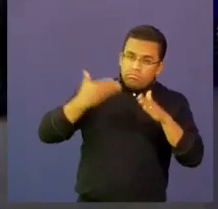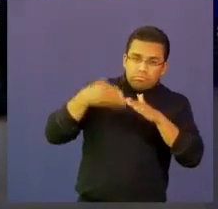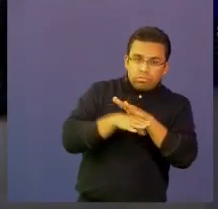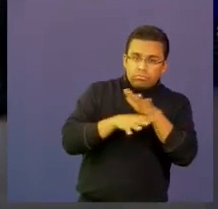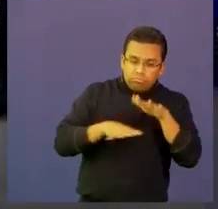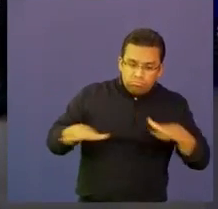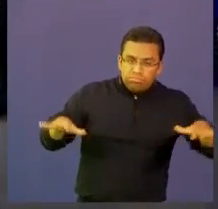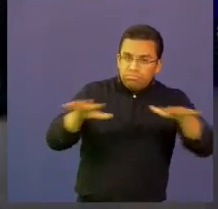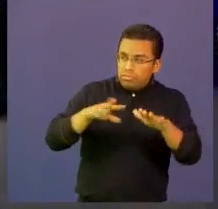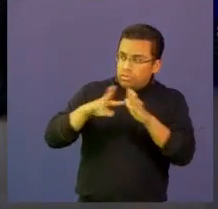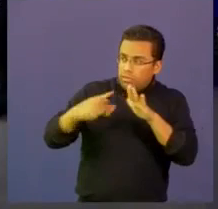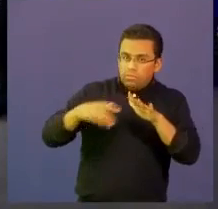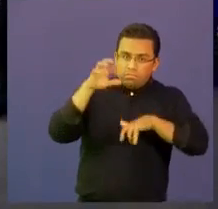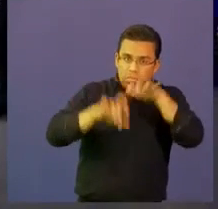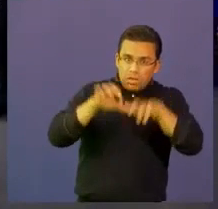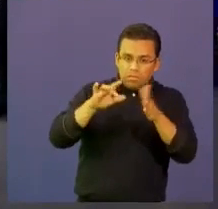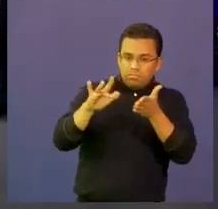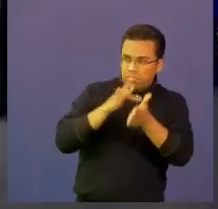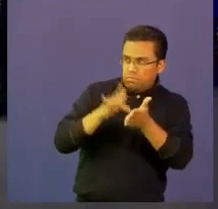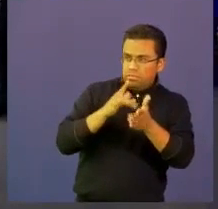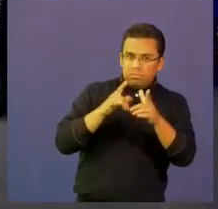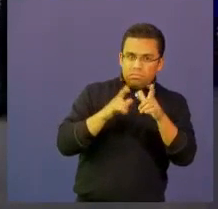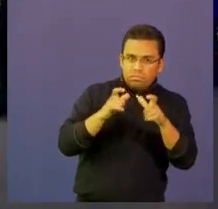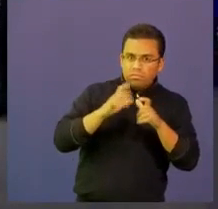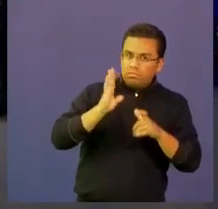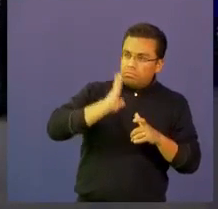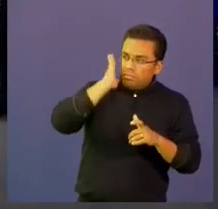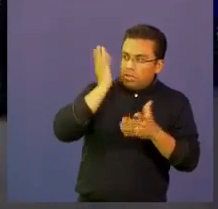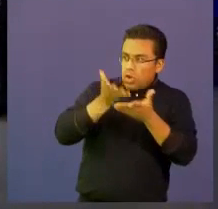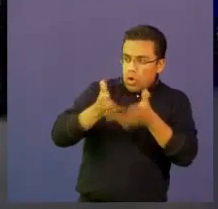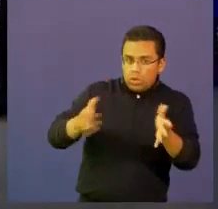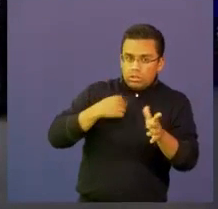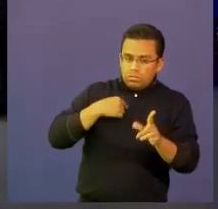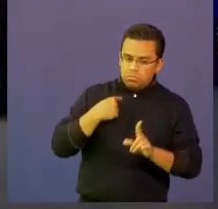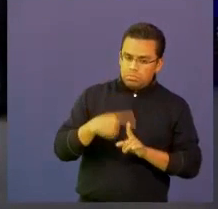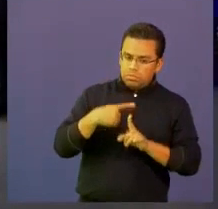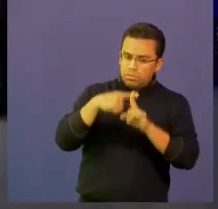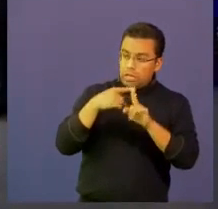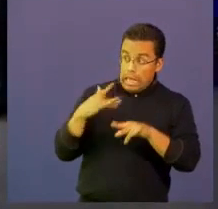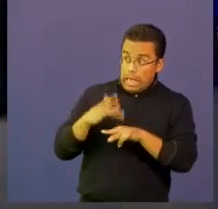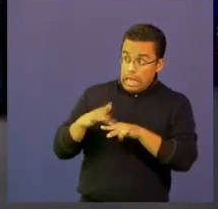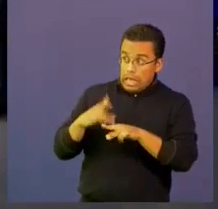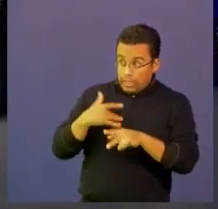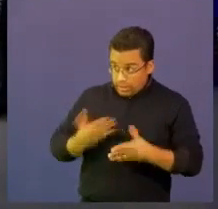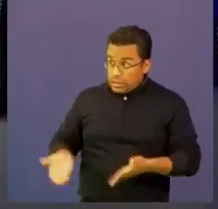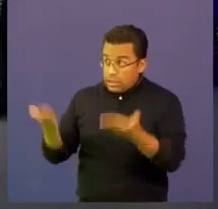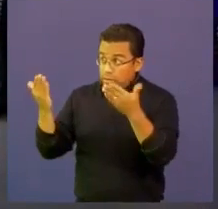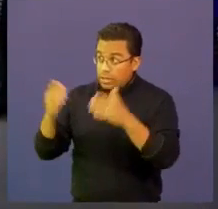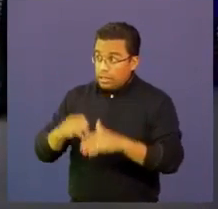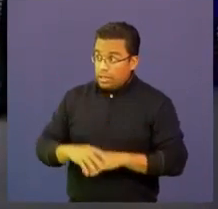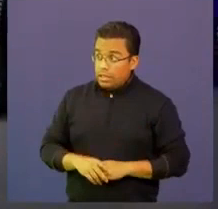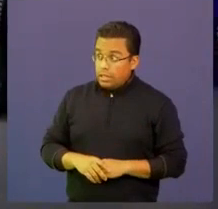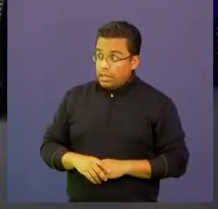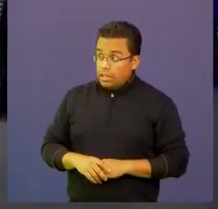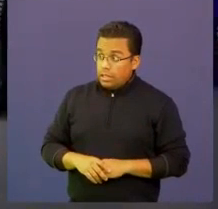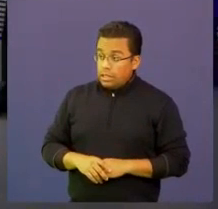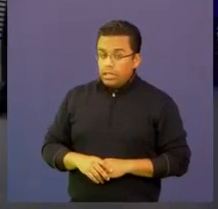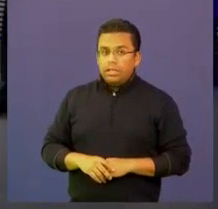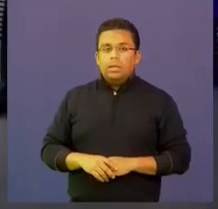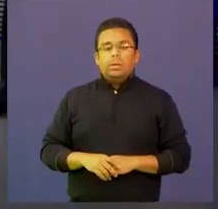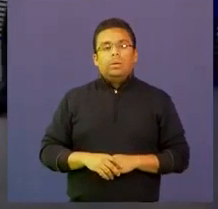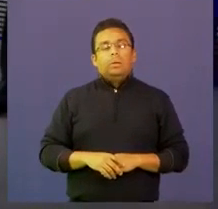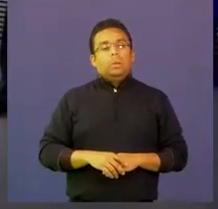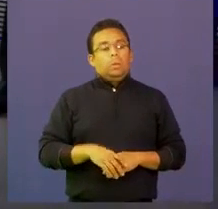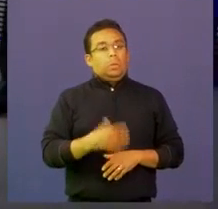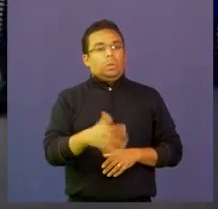dispositivos electrónicos, en incentivar esta curiosidad por la ciencia? Bueno, es una pregunta muy interesante